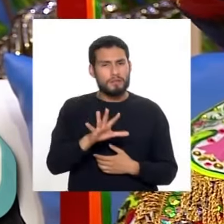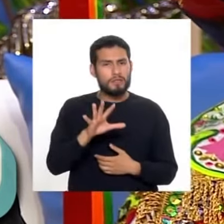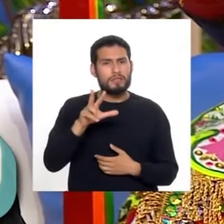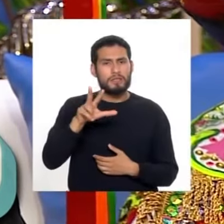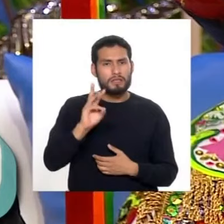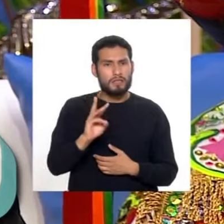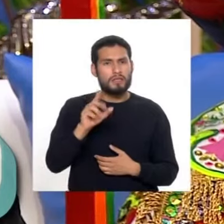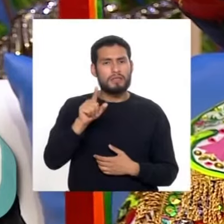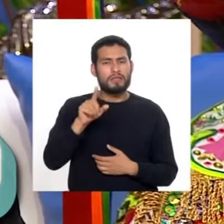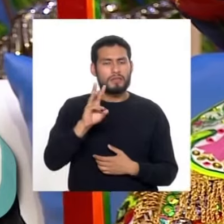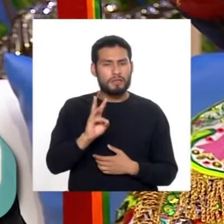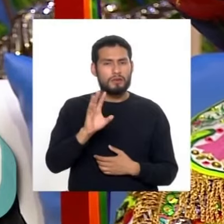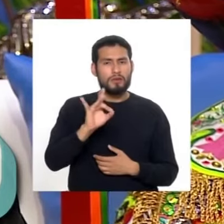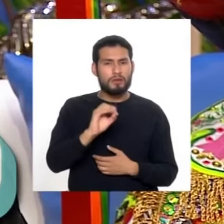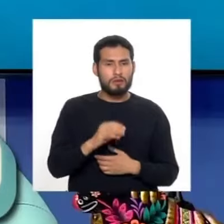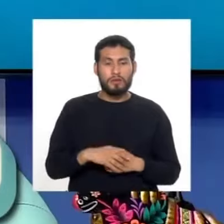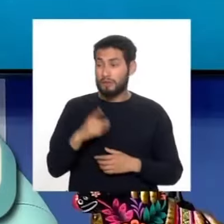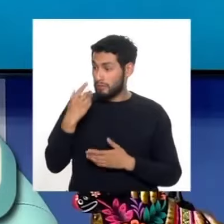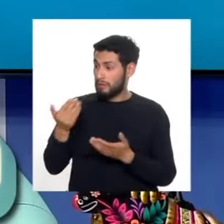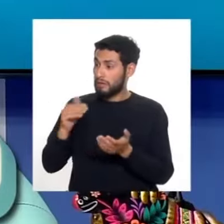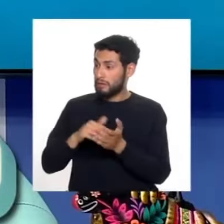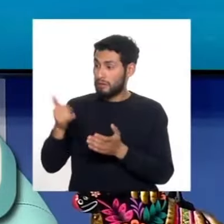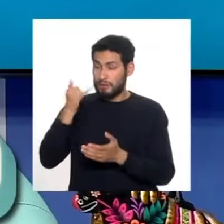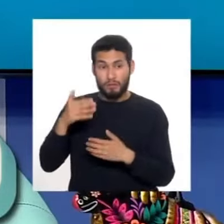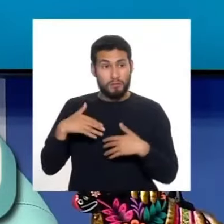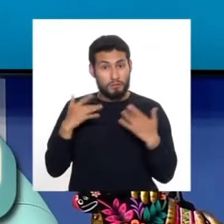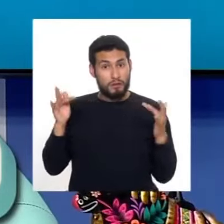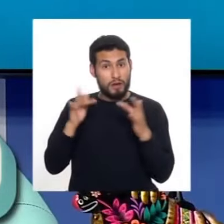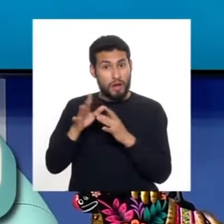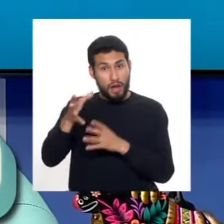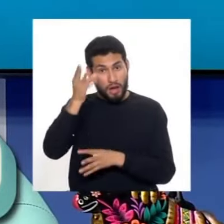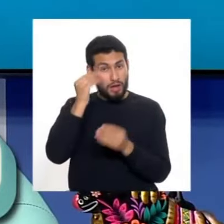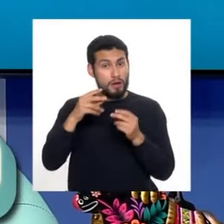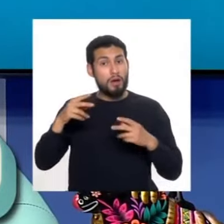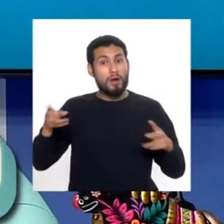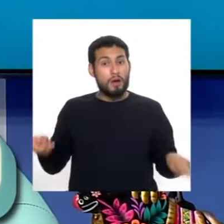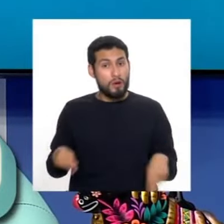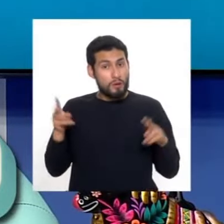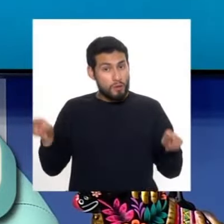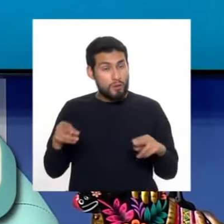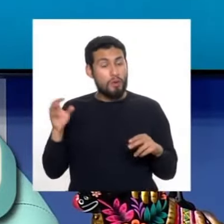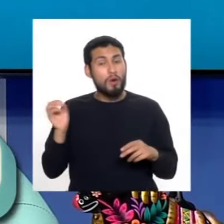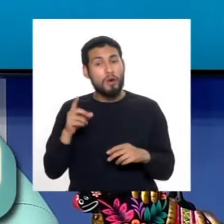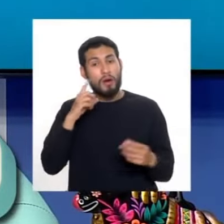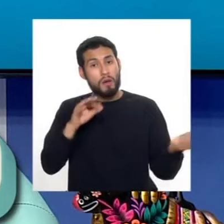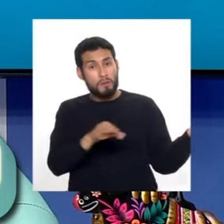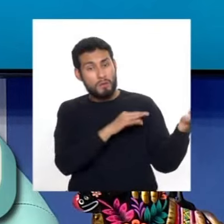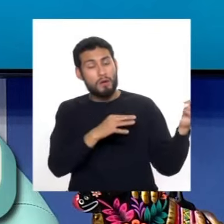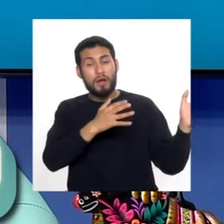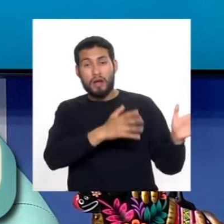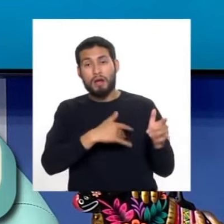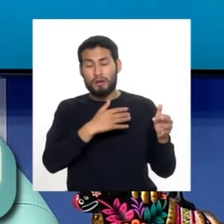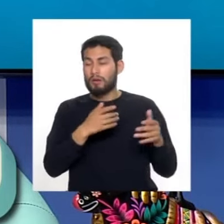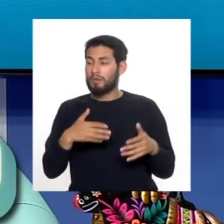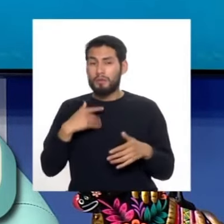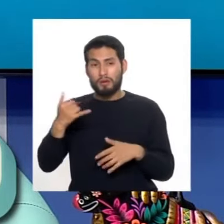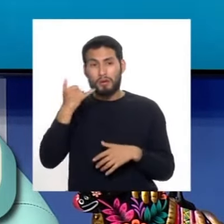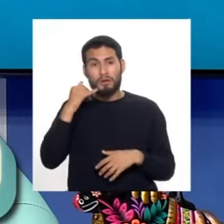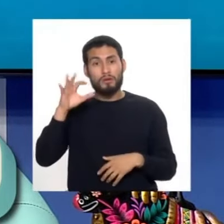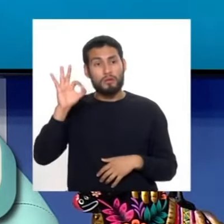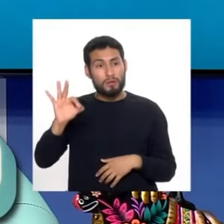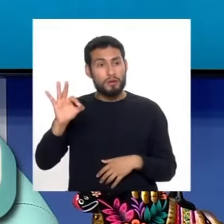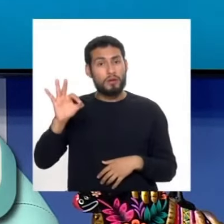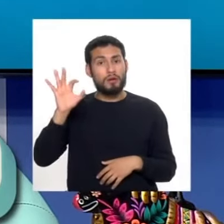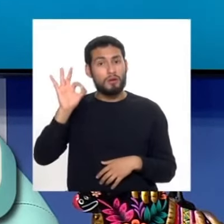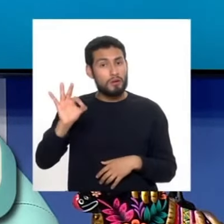36, 16, 80. A ver, vamos a repetir, si ustedes quieren aprender danzas de tijeras, o violín, o arpa, pueden llamar al 9,